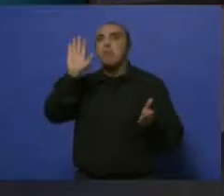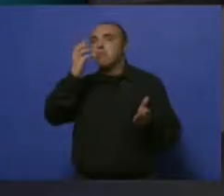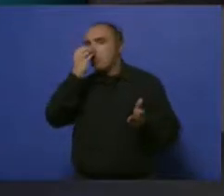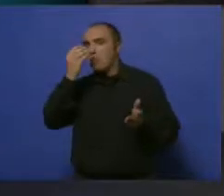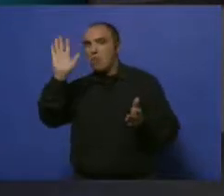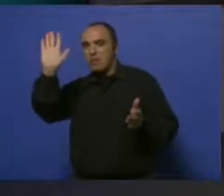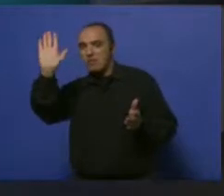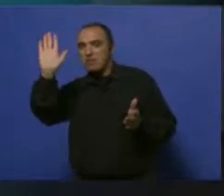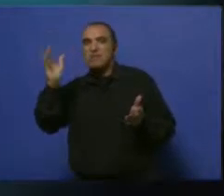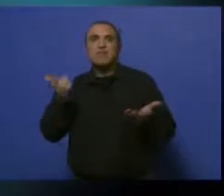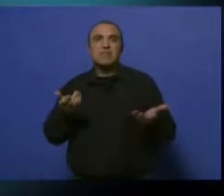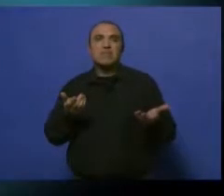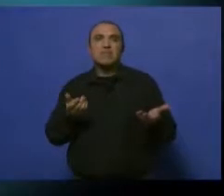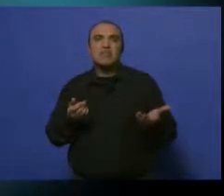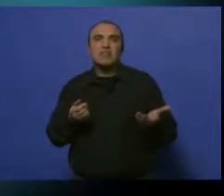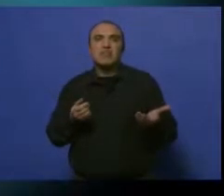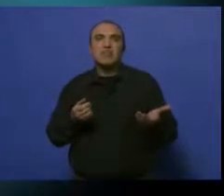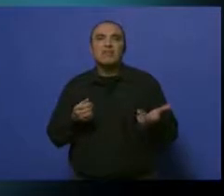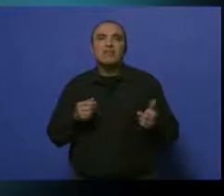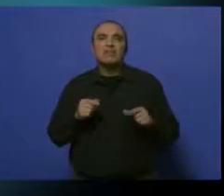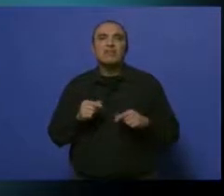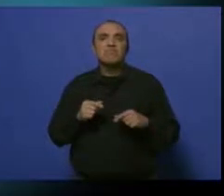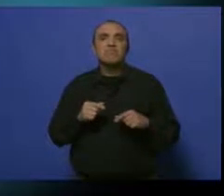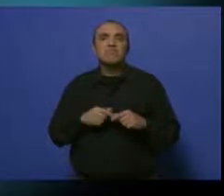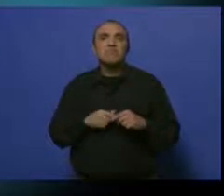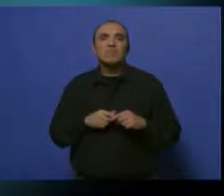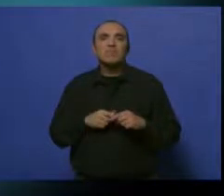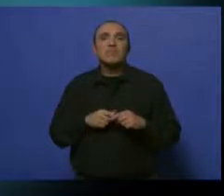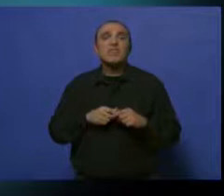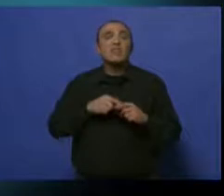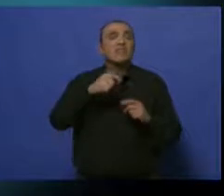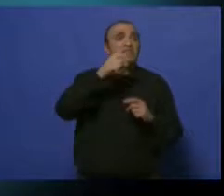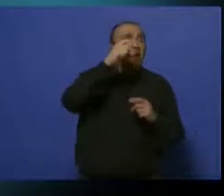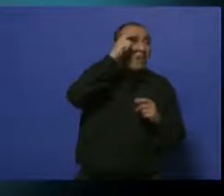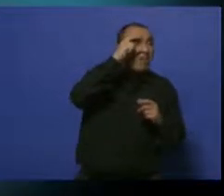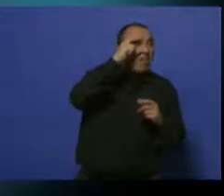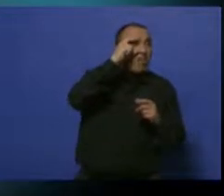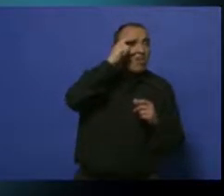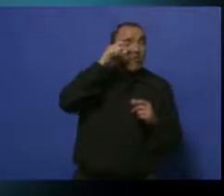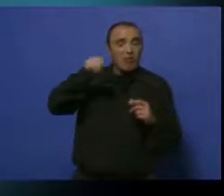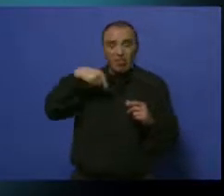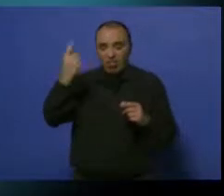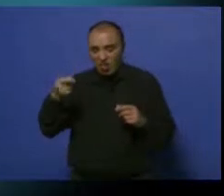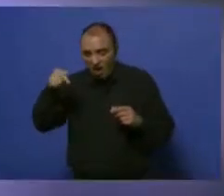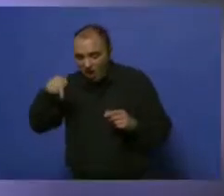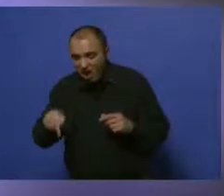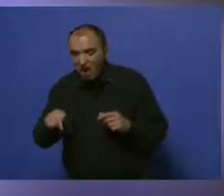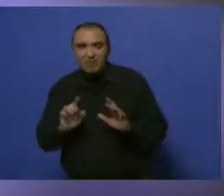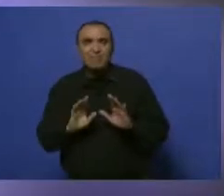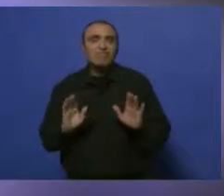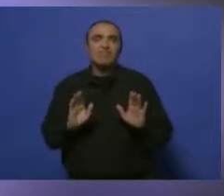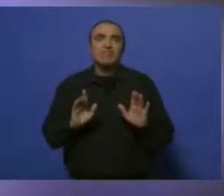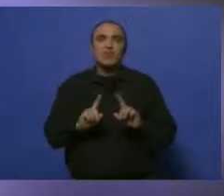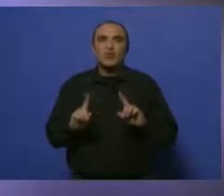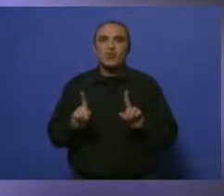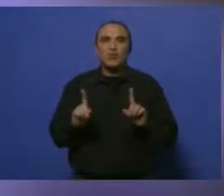de enfermedad invasiva que desde enero hasta el día de la fecha. Sí. Ahora, doctora... Por eso es la tranquilidad con